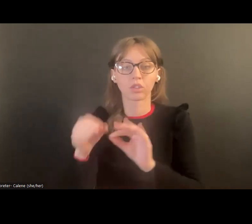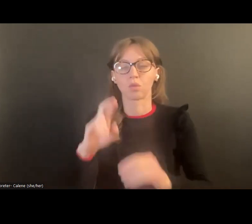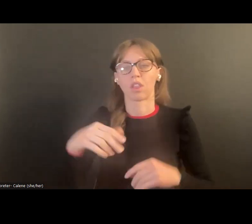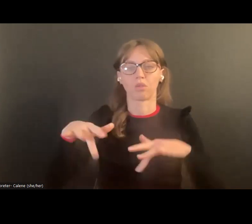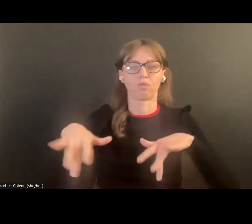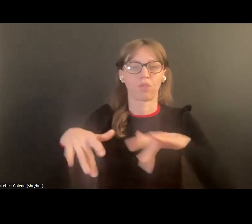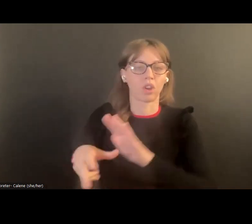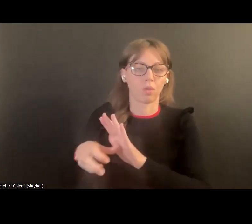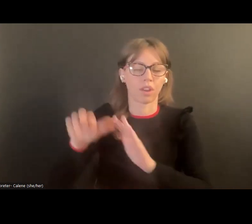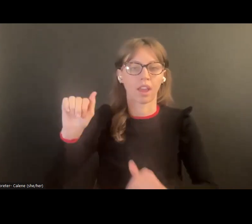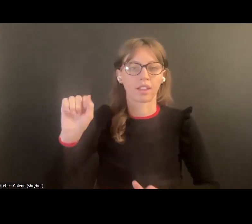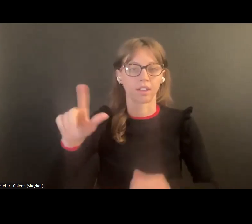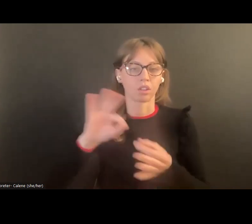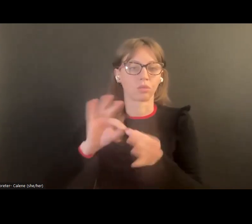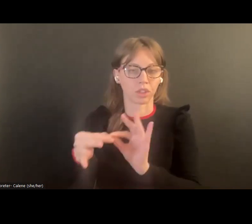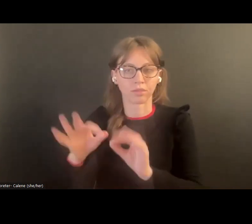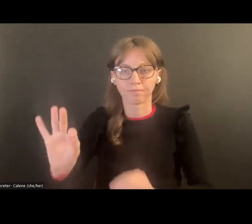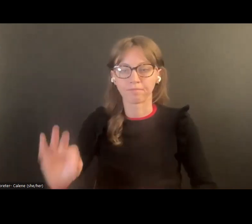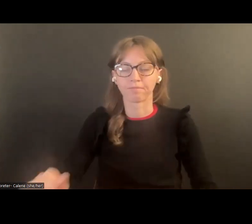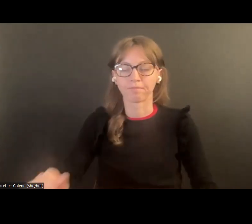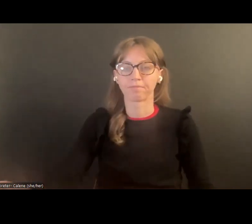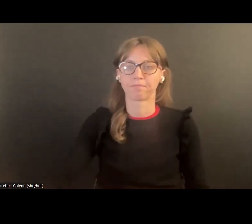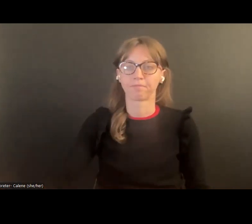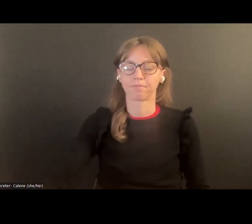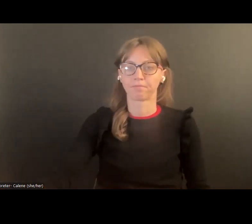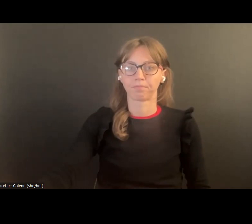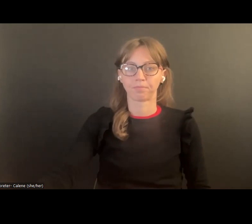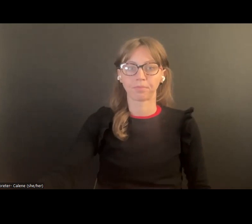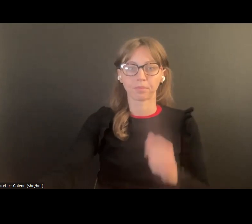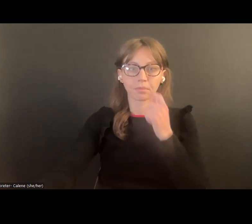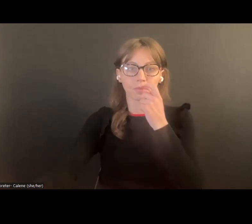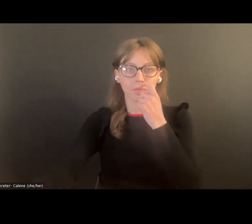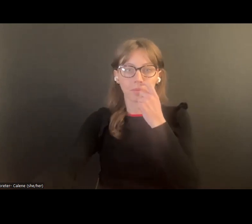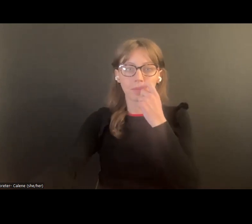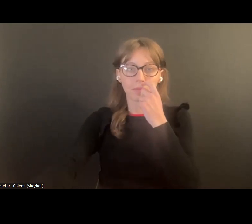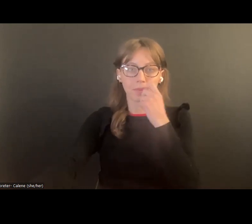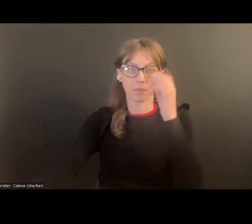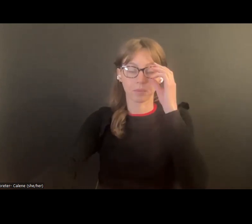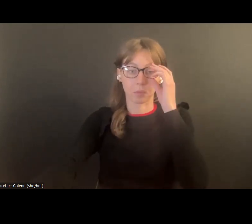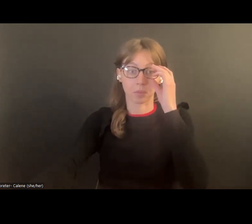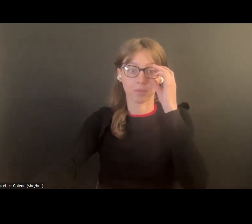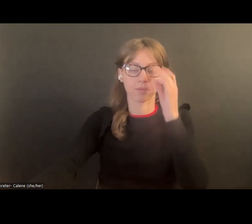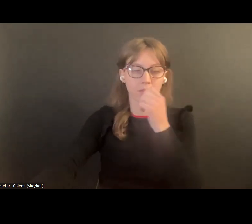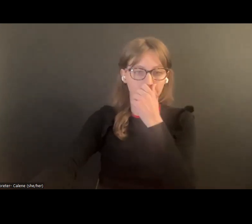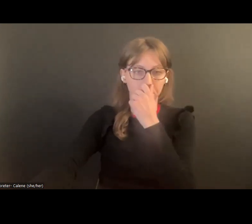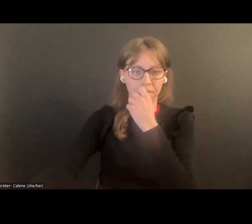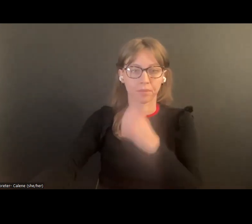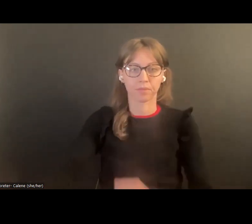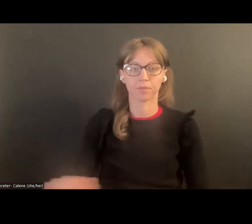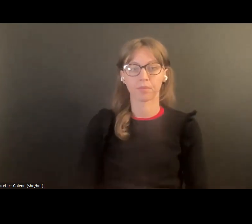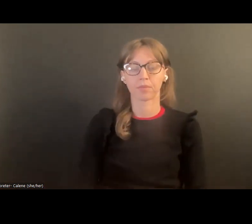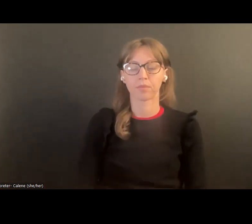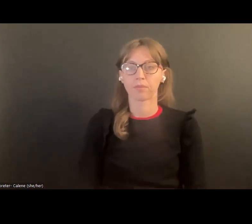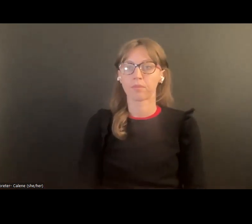en sí la interpretación por medio de lenguaje por seña que pueden entonces